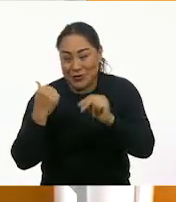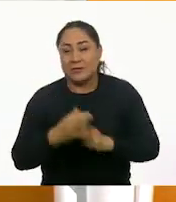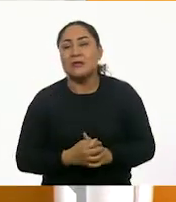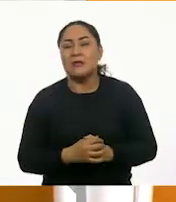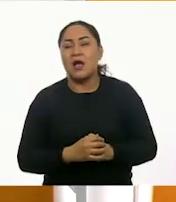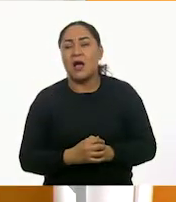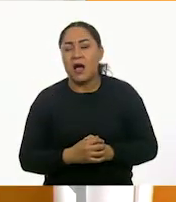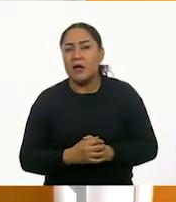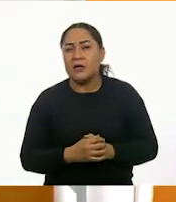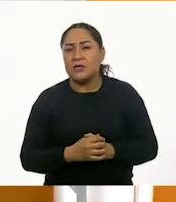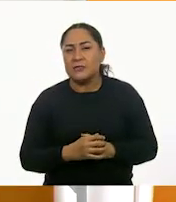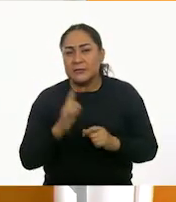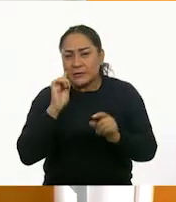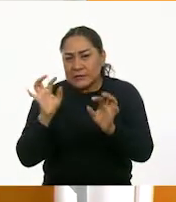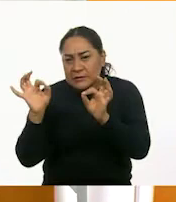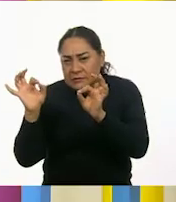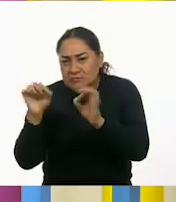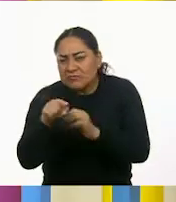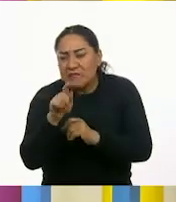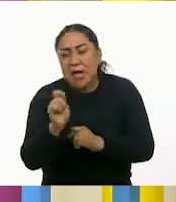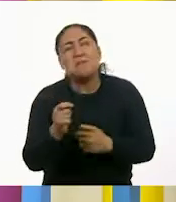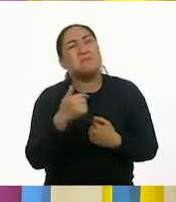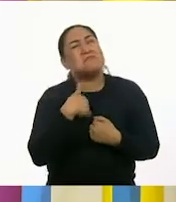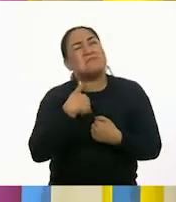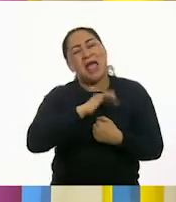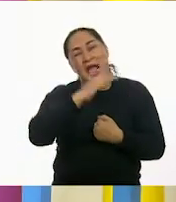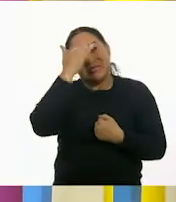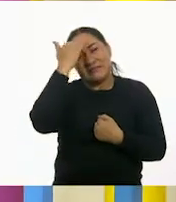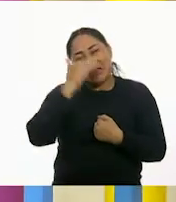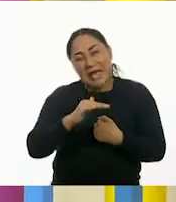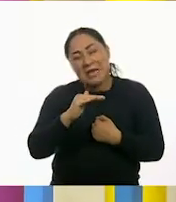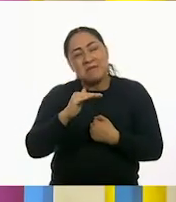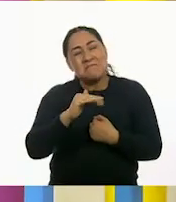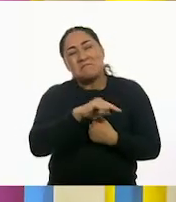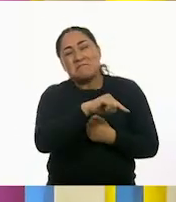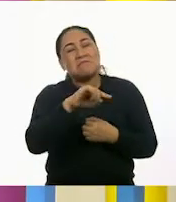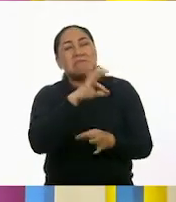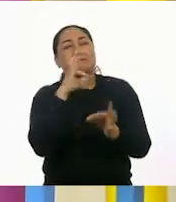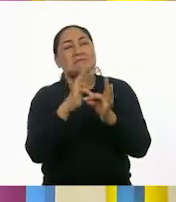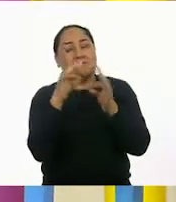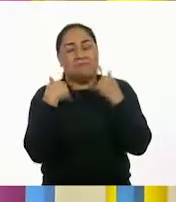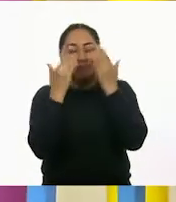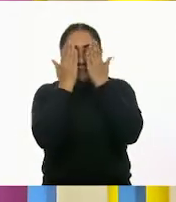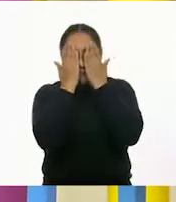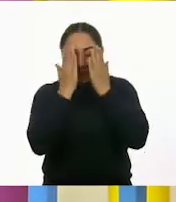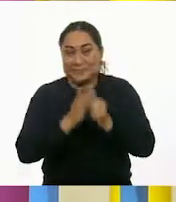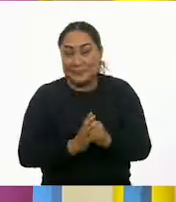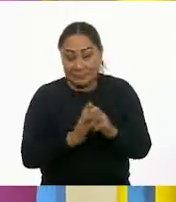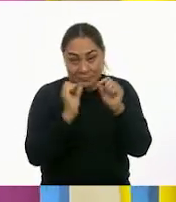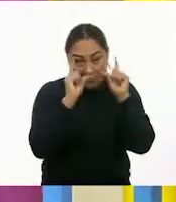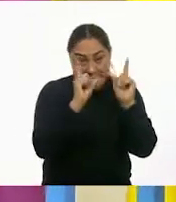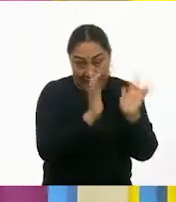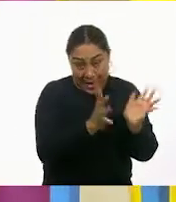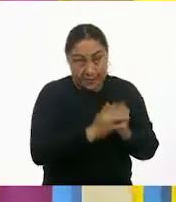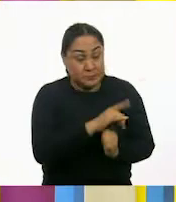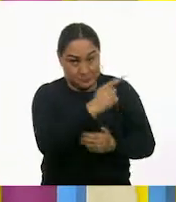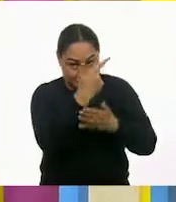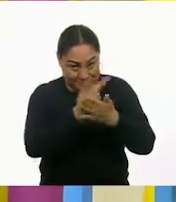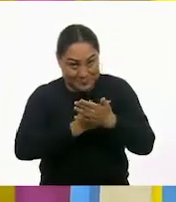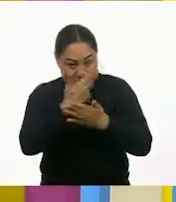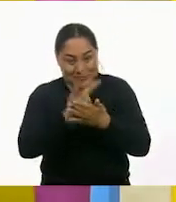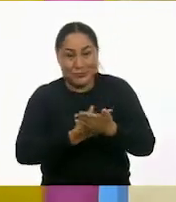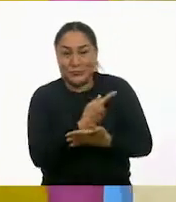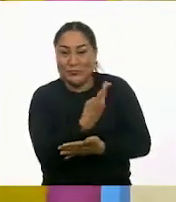Conozco muy bien el aula de Aprende en Casa 2, que podría recorrerla con los ojos cerrados. Ok, listo, ya puedes ver. ¿Listo para contar? ¡Listo!